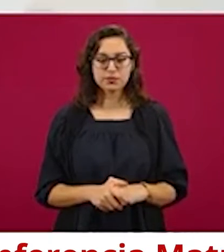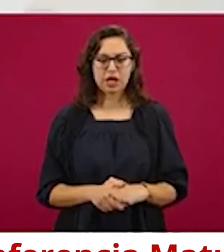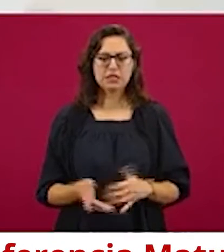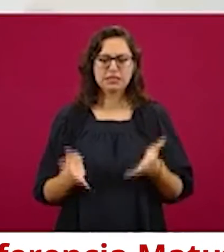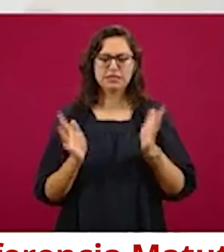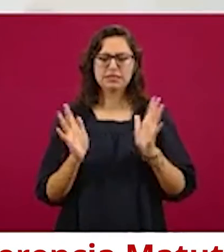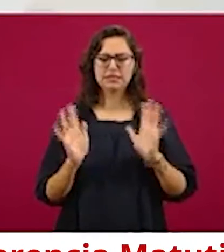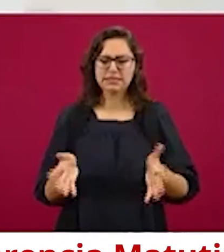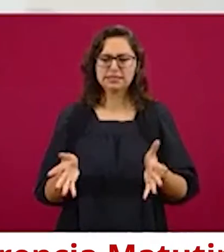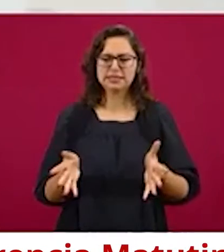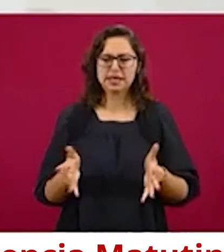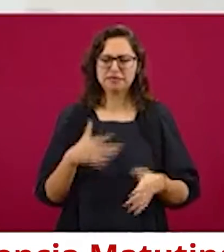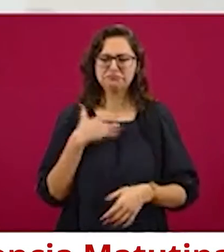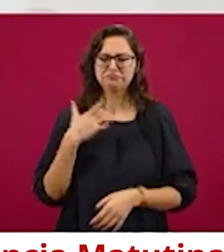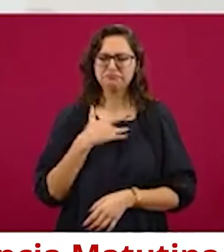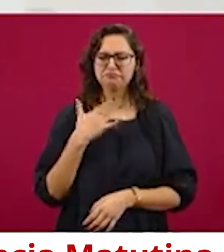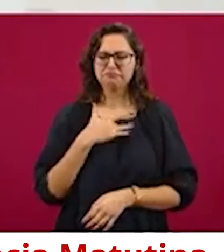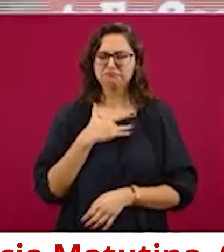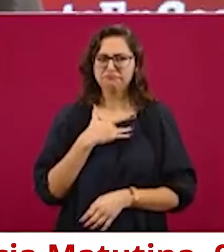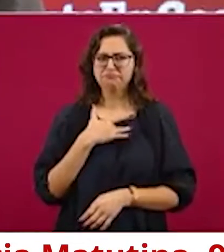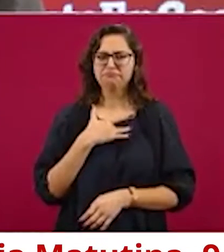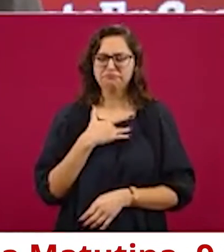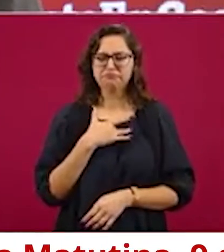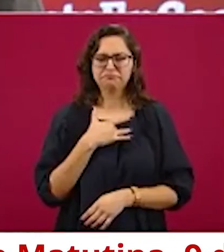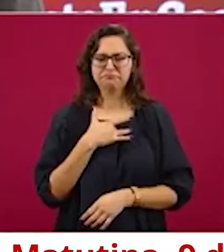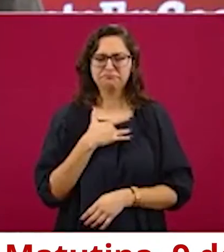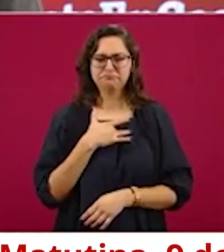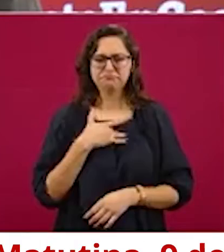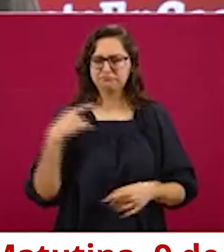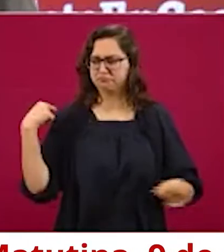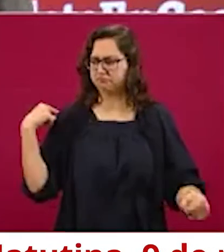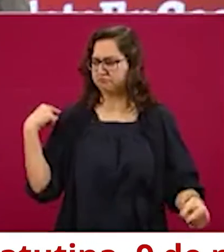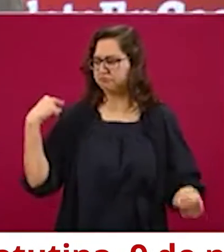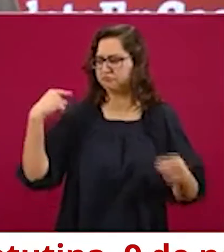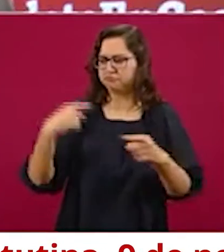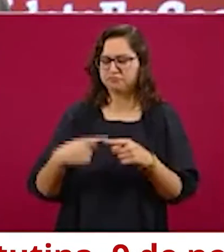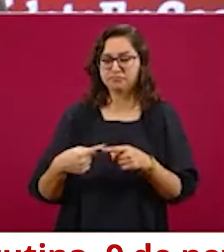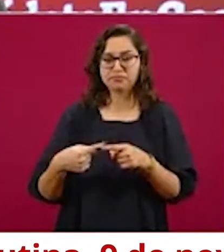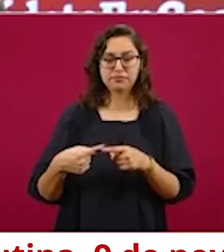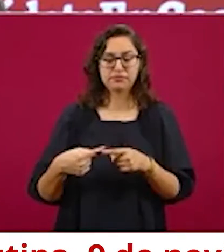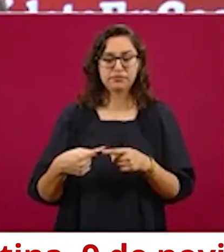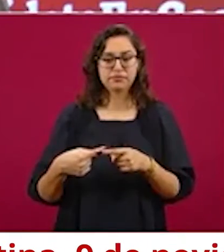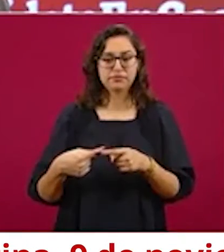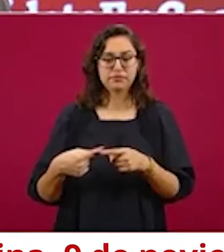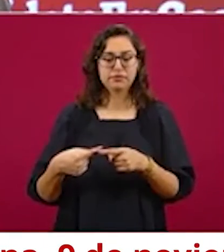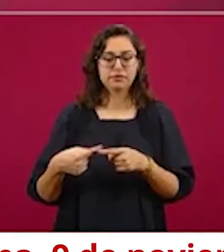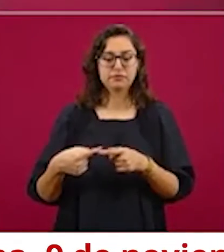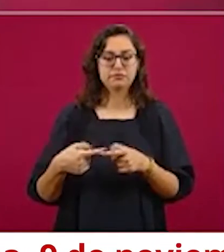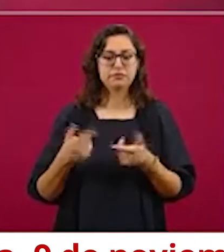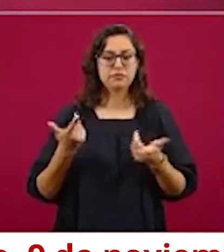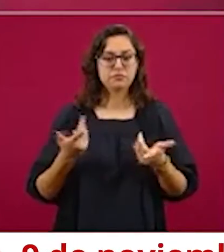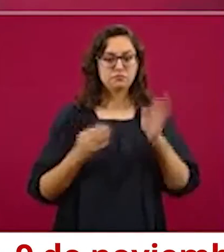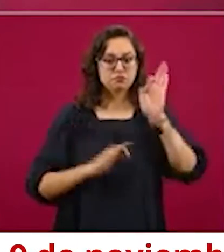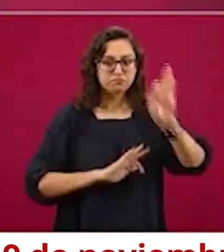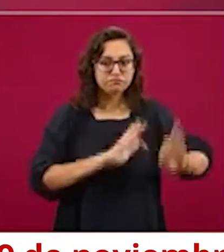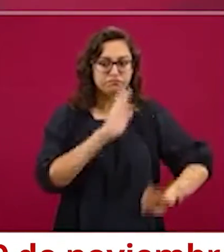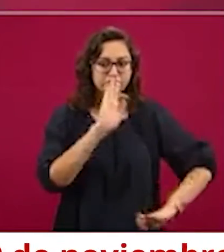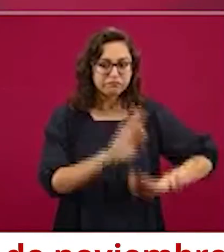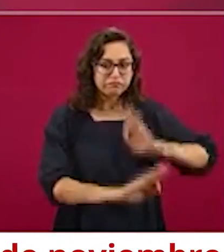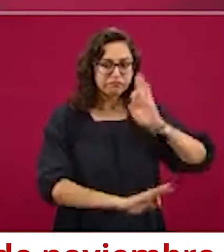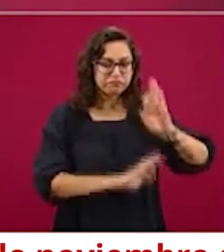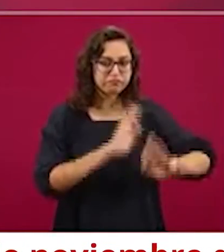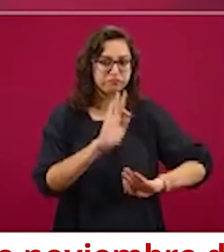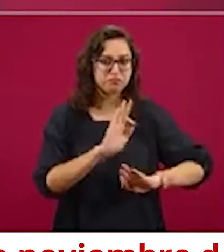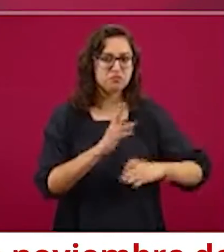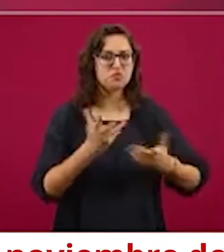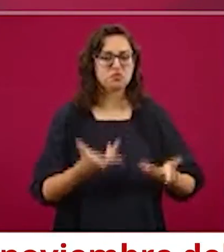manifiesto que el trato en los últimos años, desde